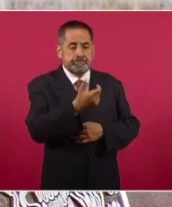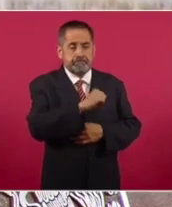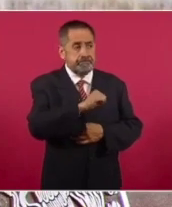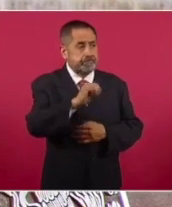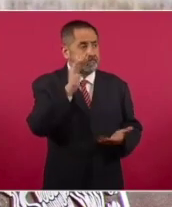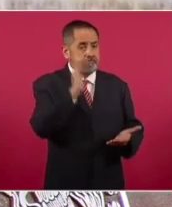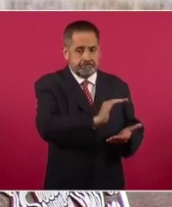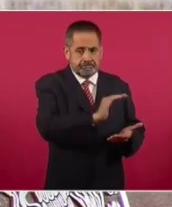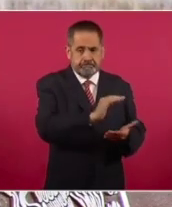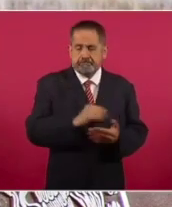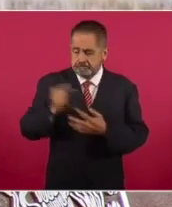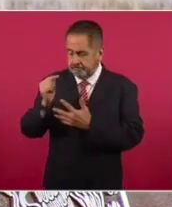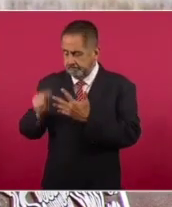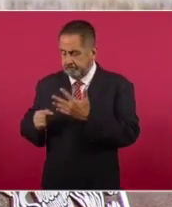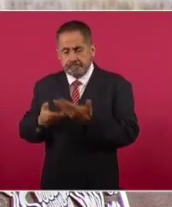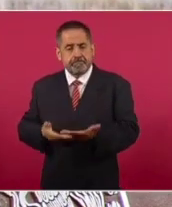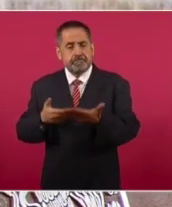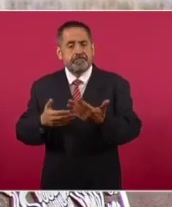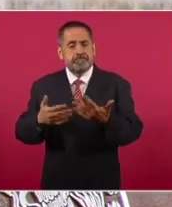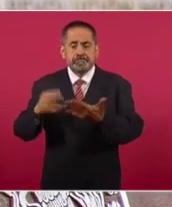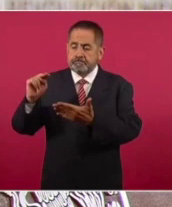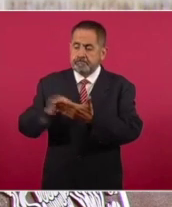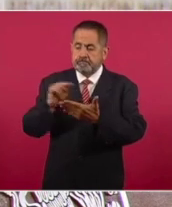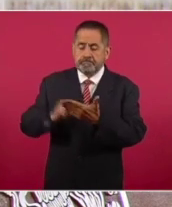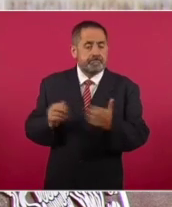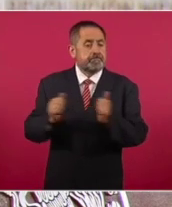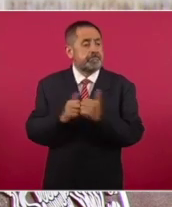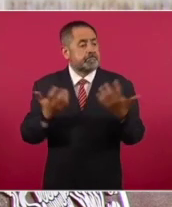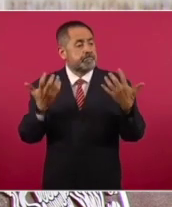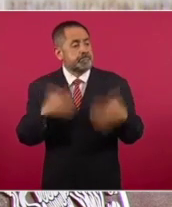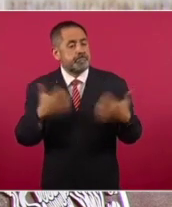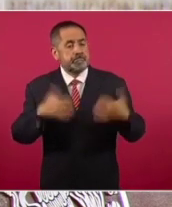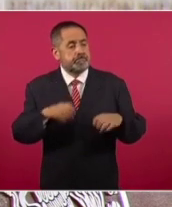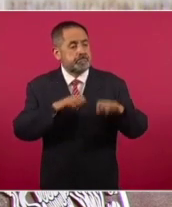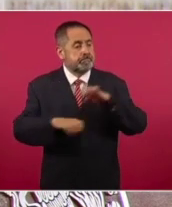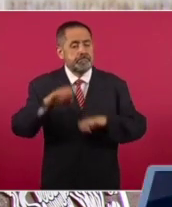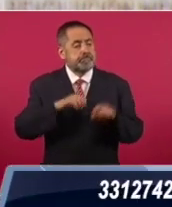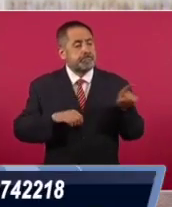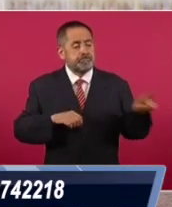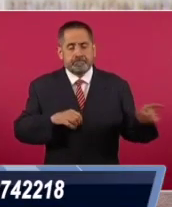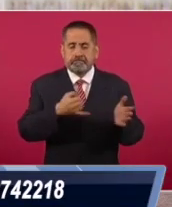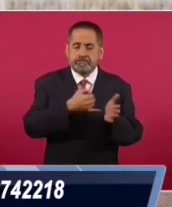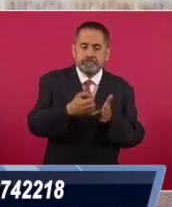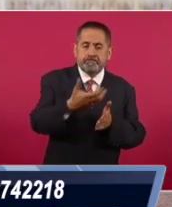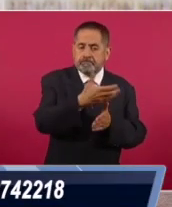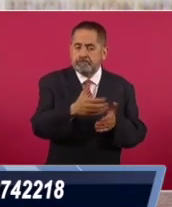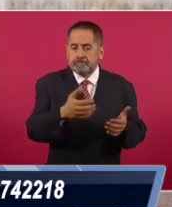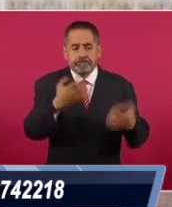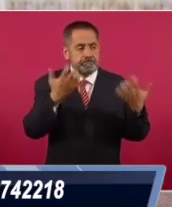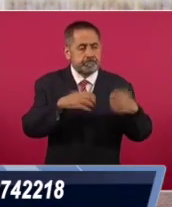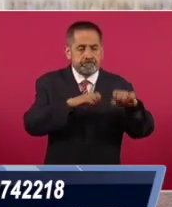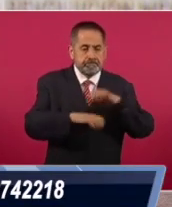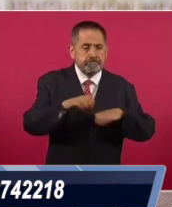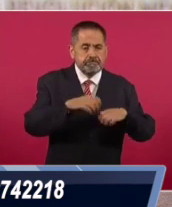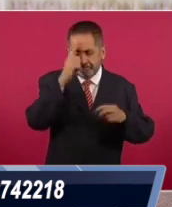firmamos con empresas del sector agroindustrial y empresas del sector